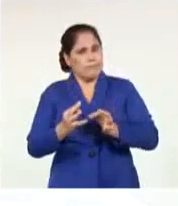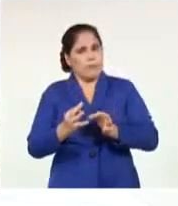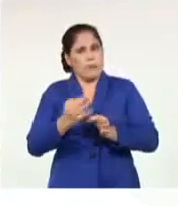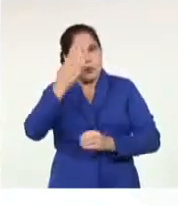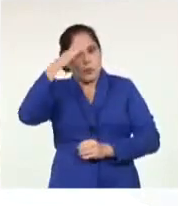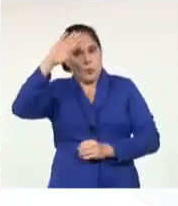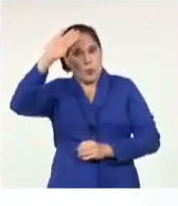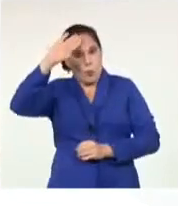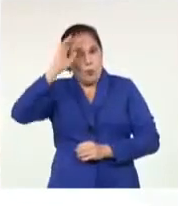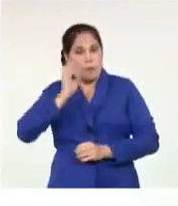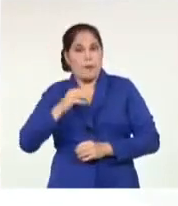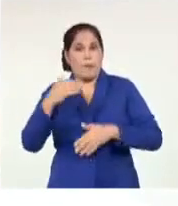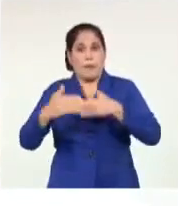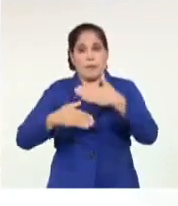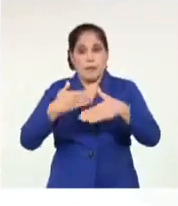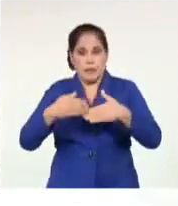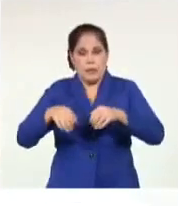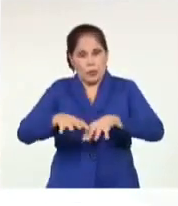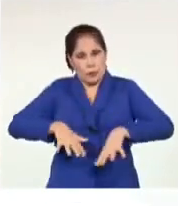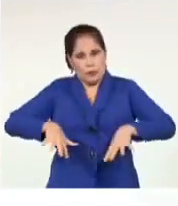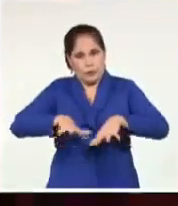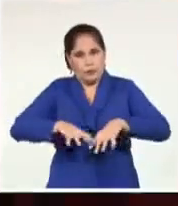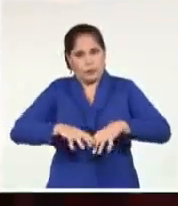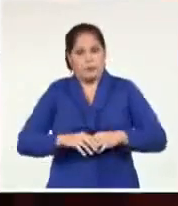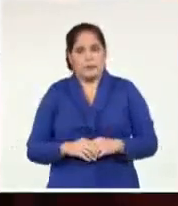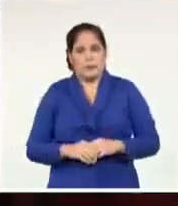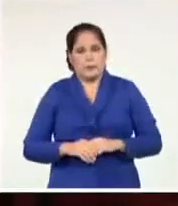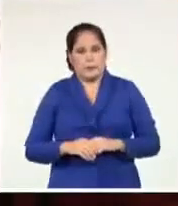país frente a esta cruel política estadounidense.